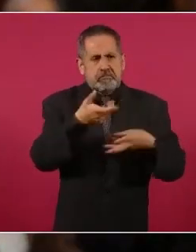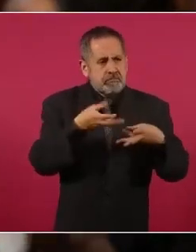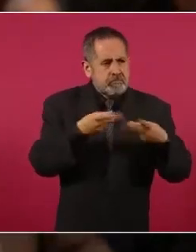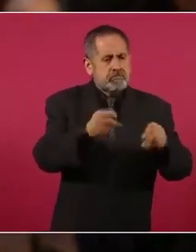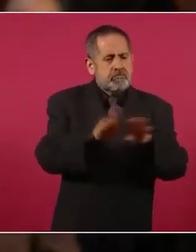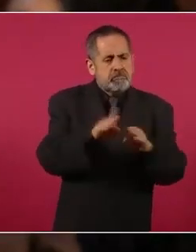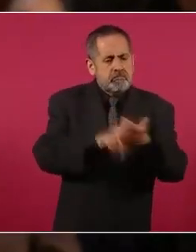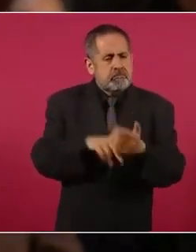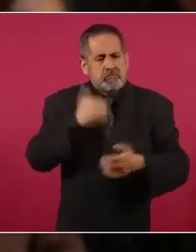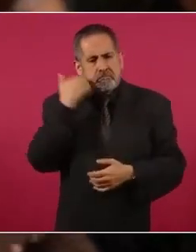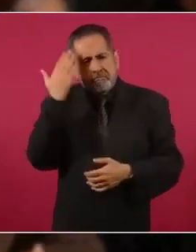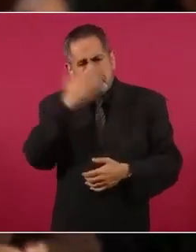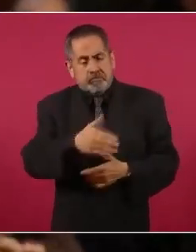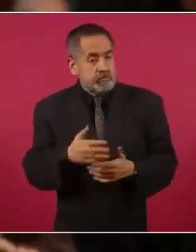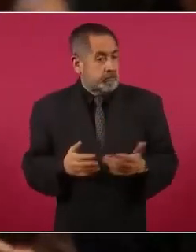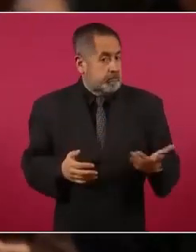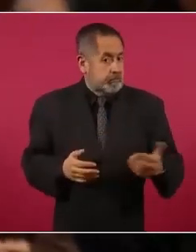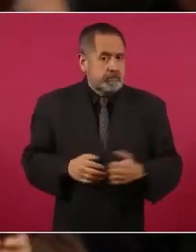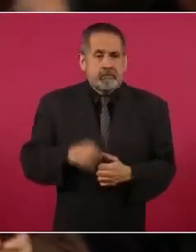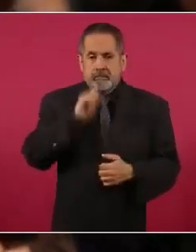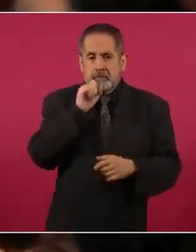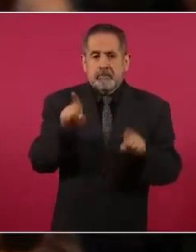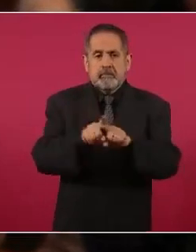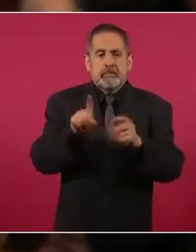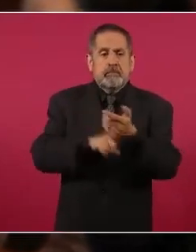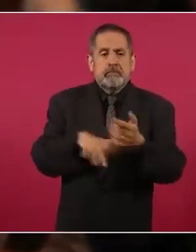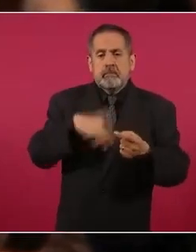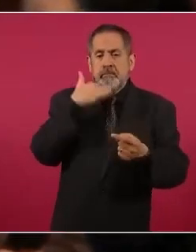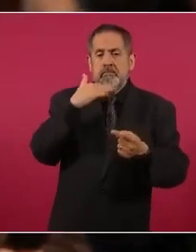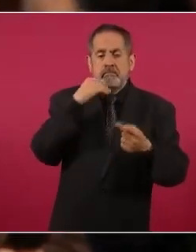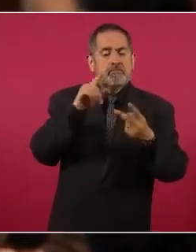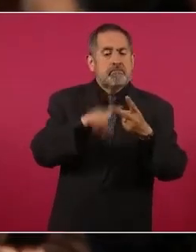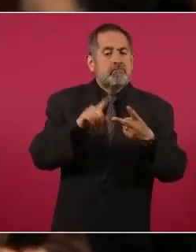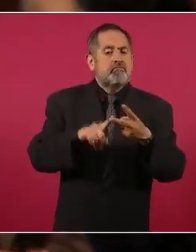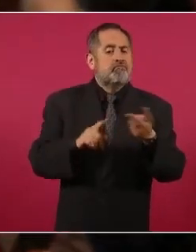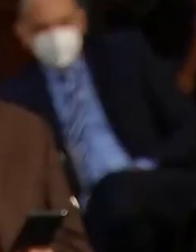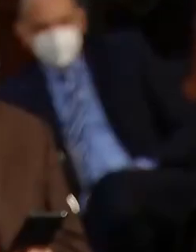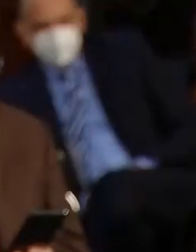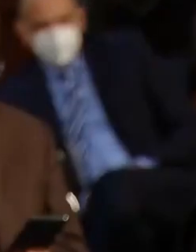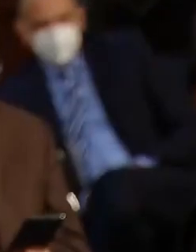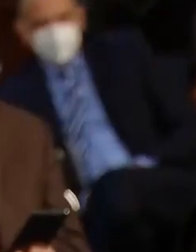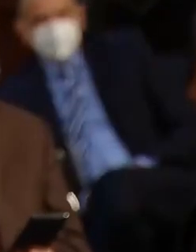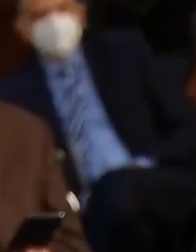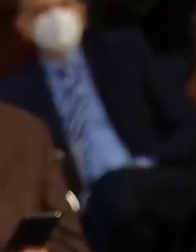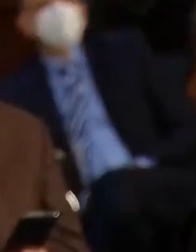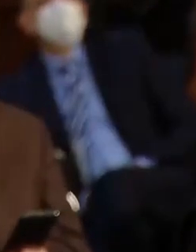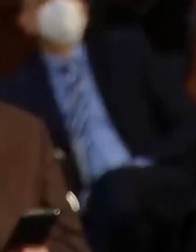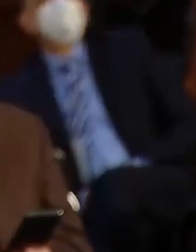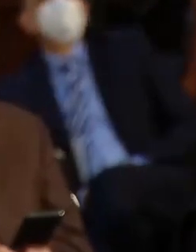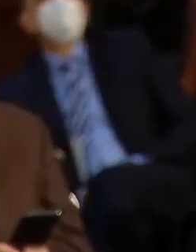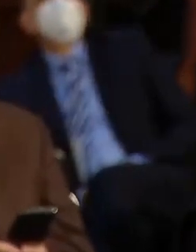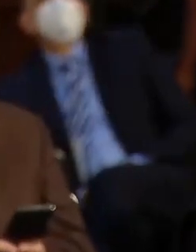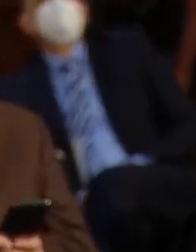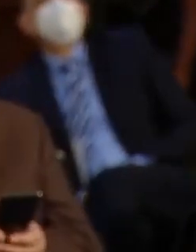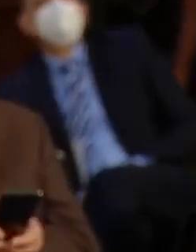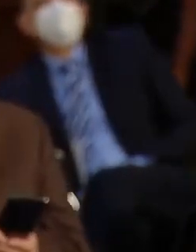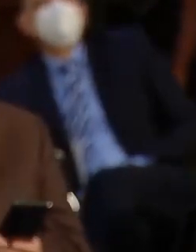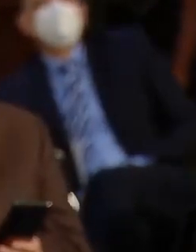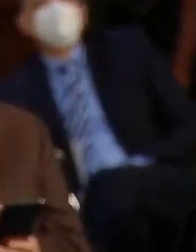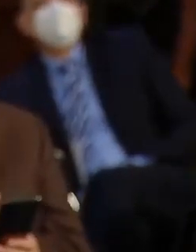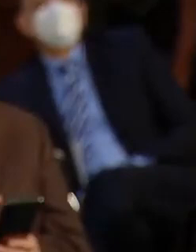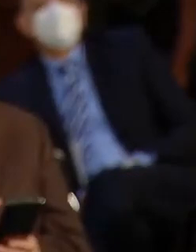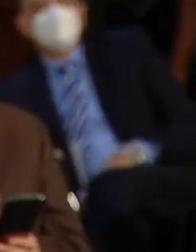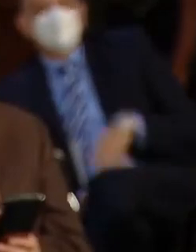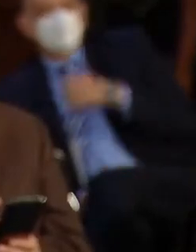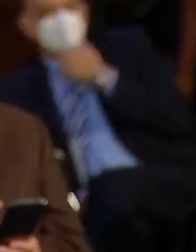recursos. También está el tema de la corrupción, hay una ola de estudiantil de efervescencia estudiantil,